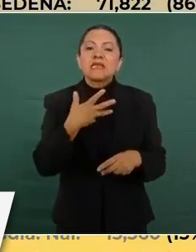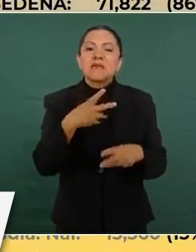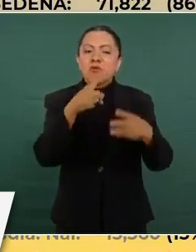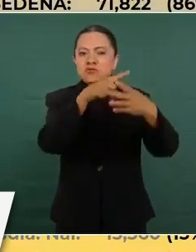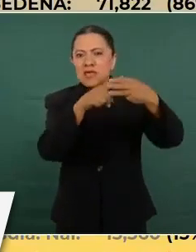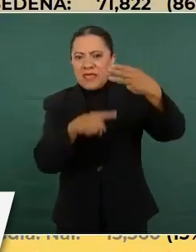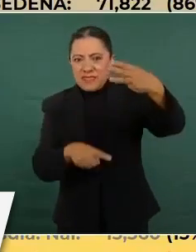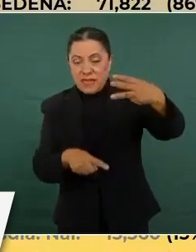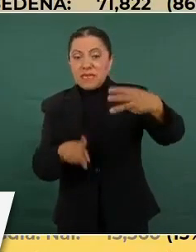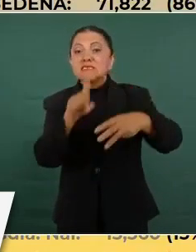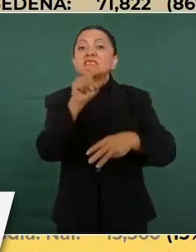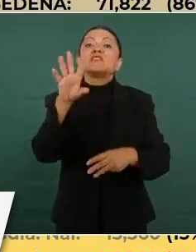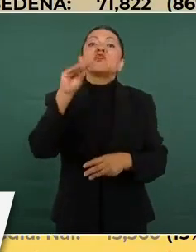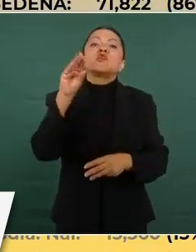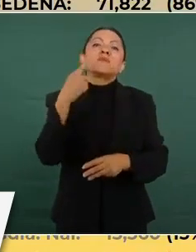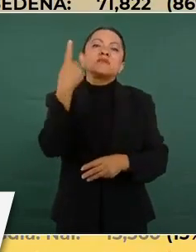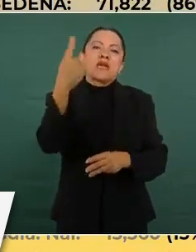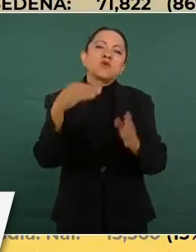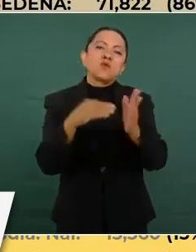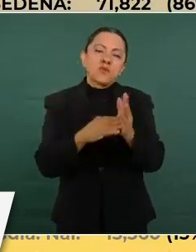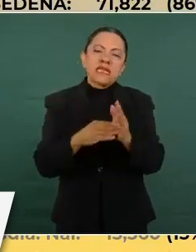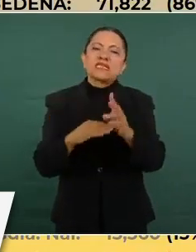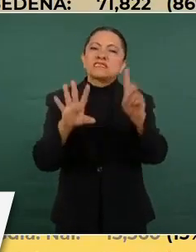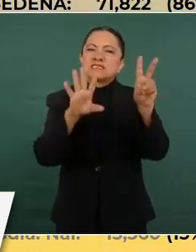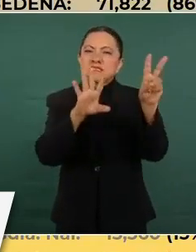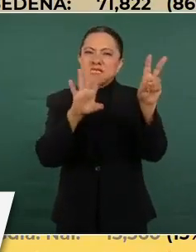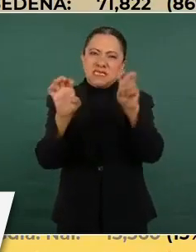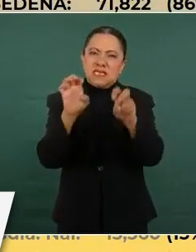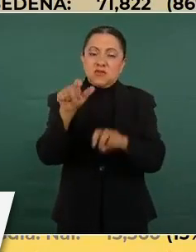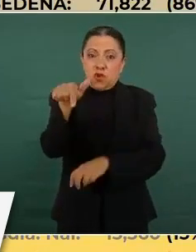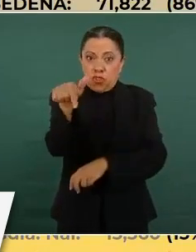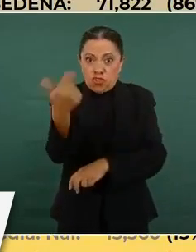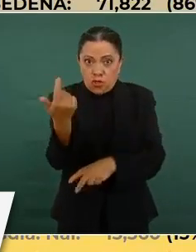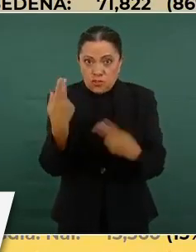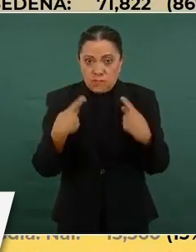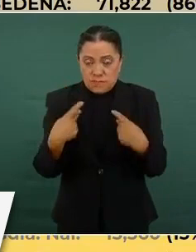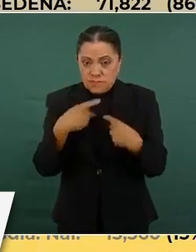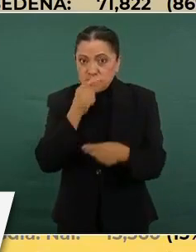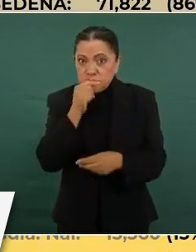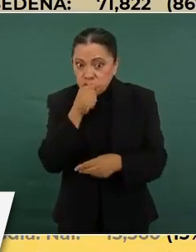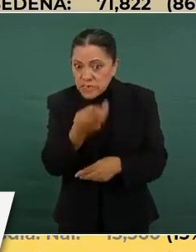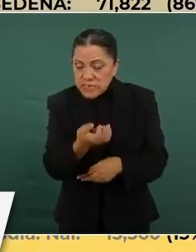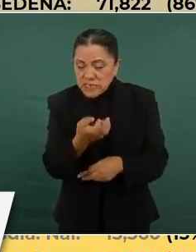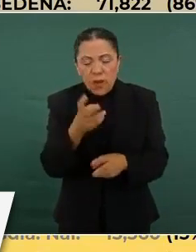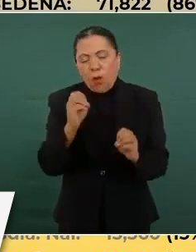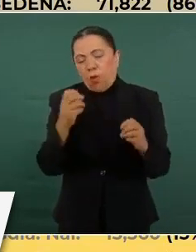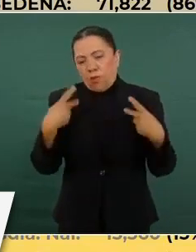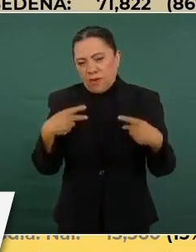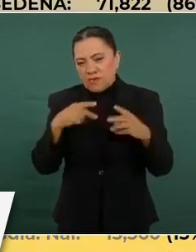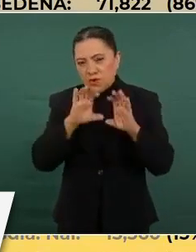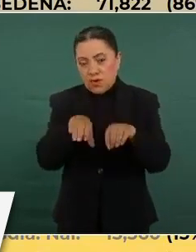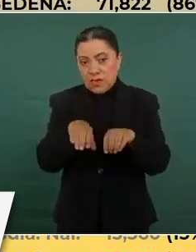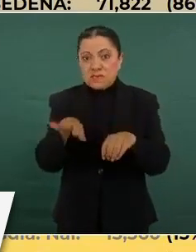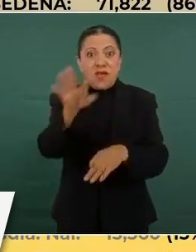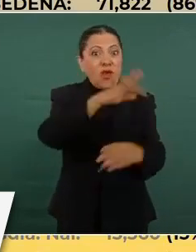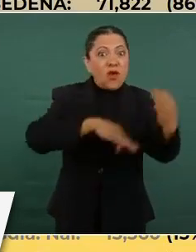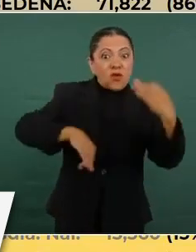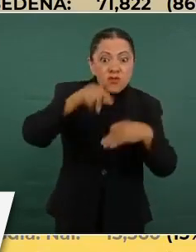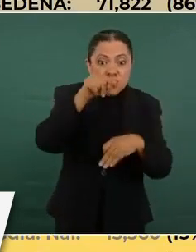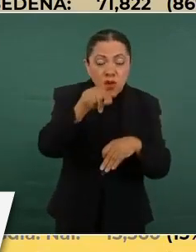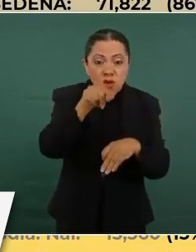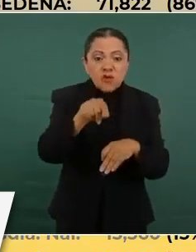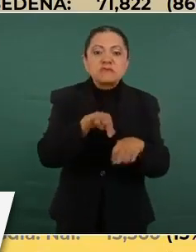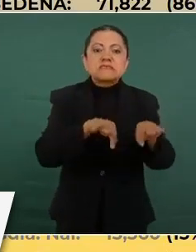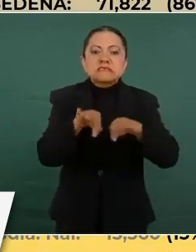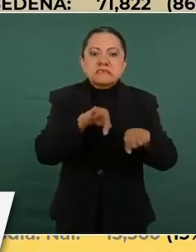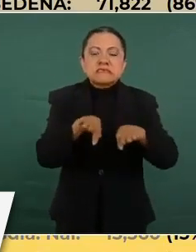de 191 mil 712 elementos. Estos elementos los empleamos en todas estas misiones,